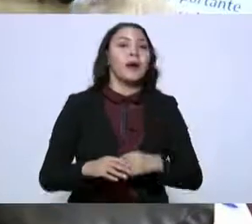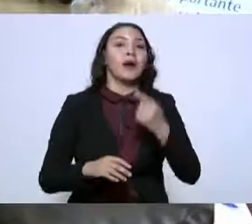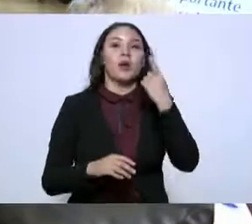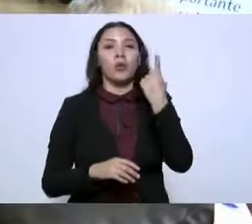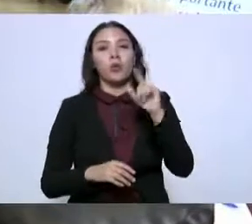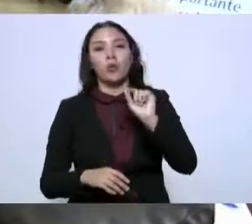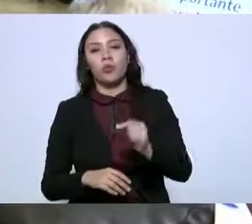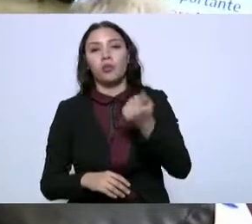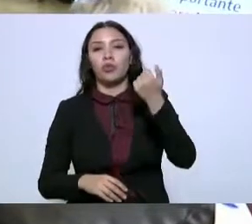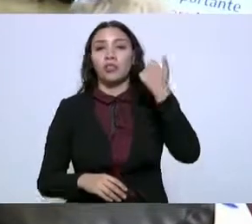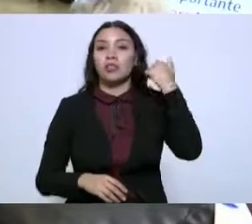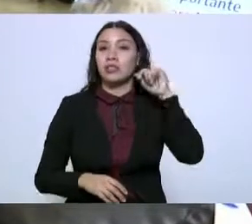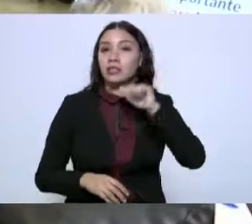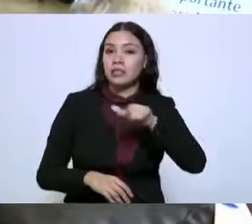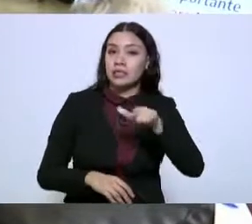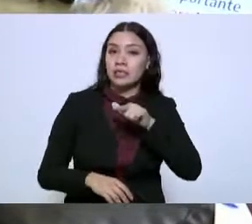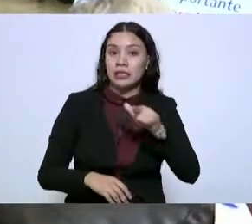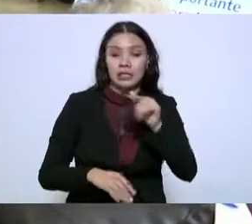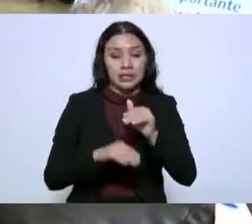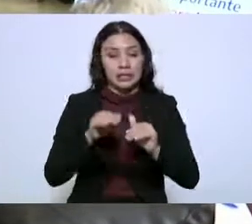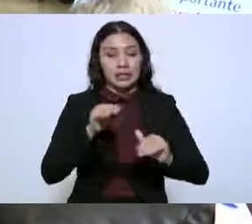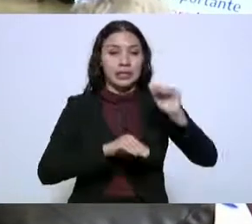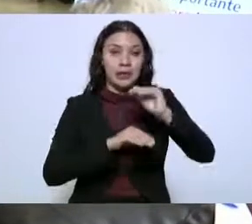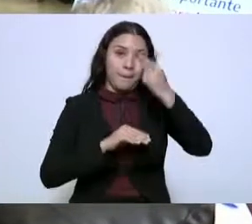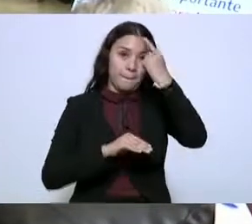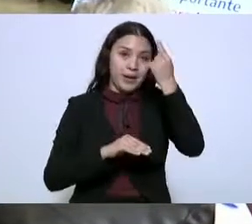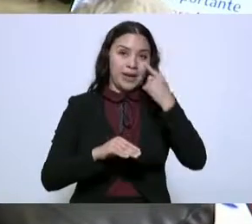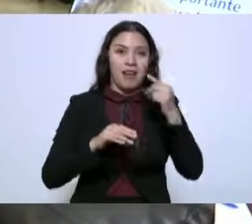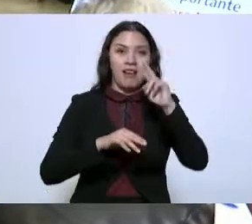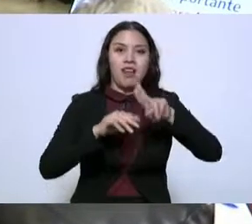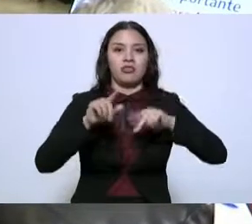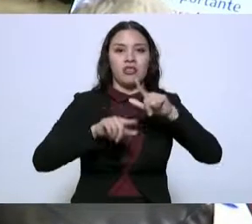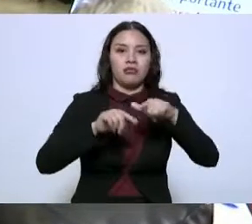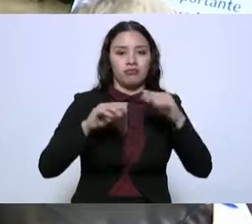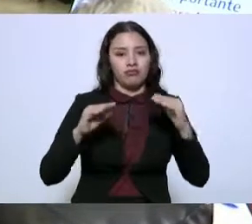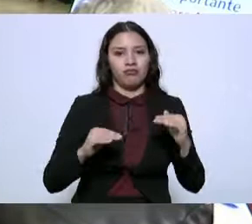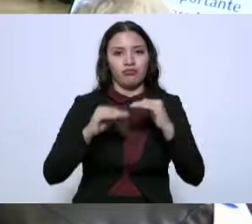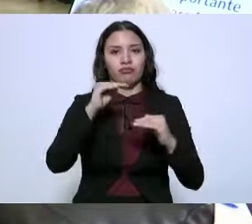.17 arriba de la media nacional.